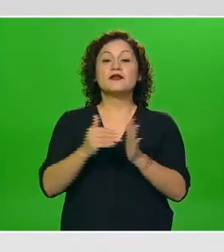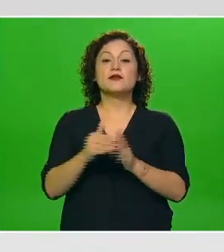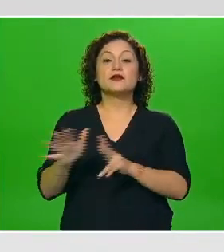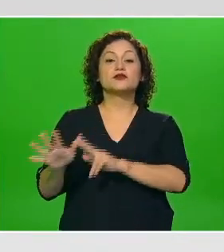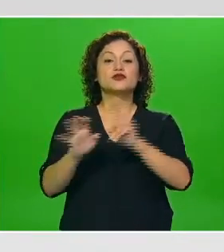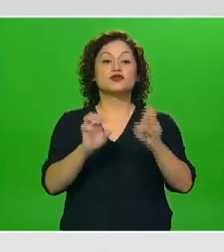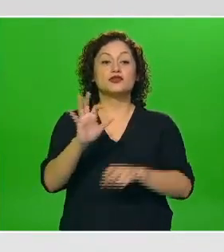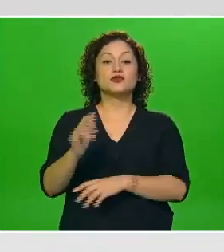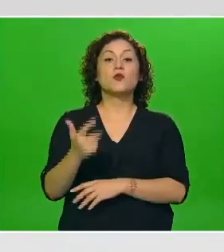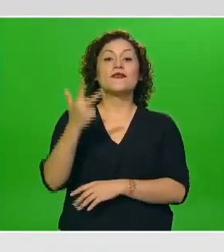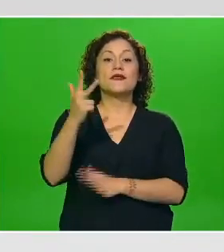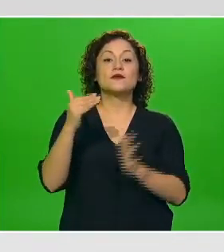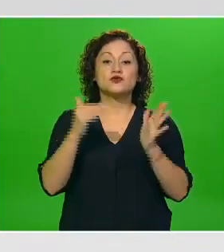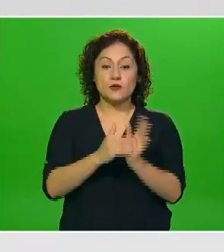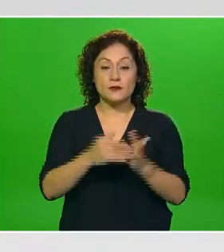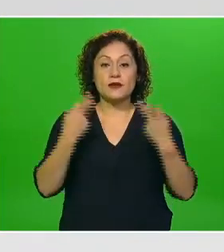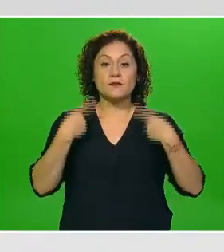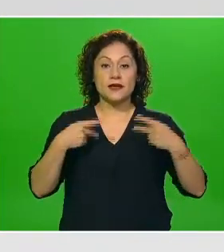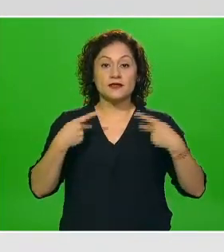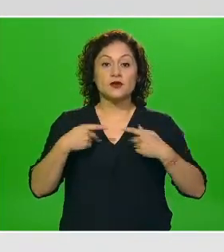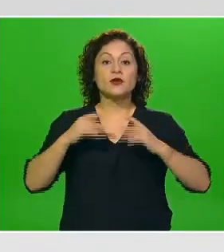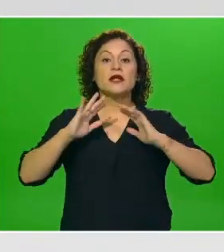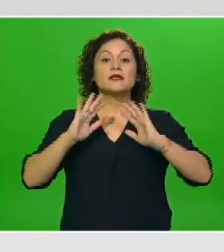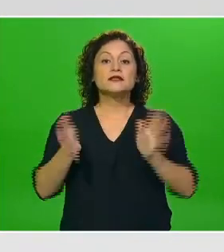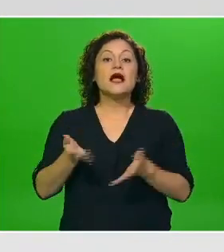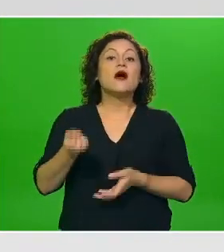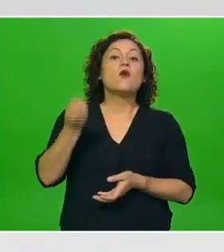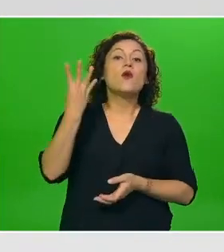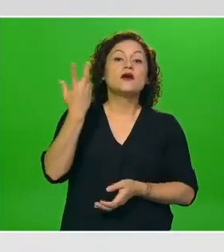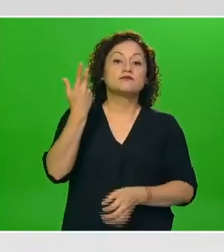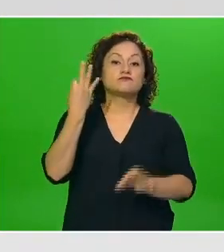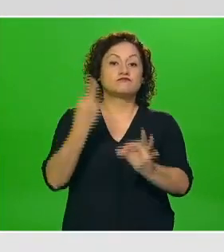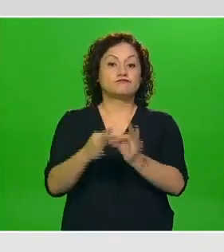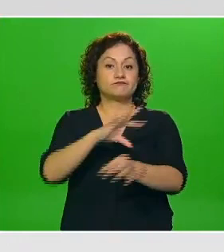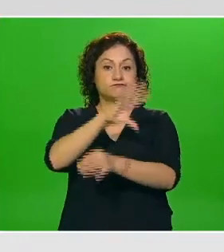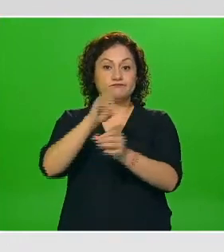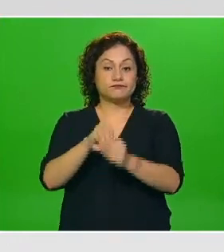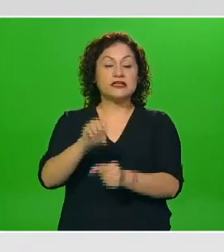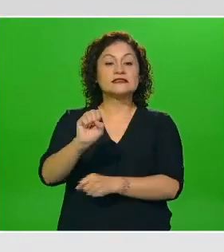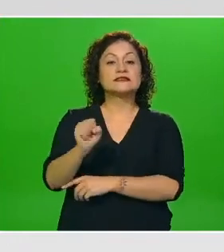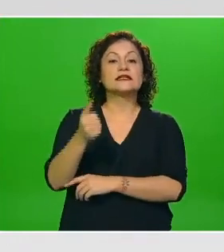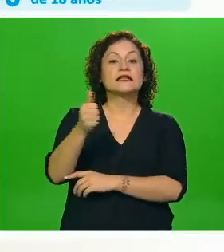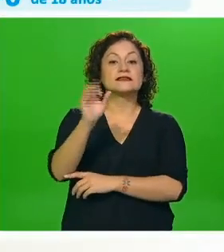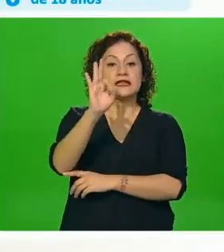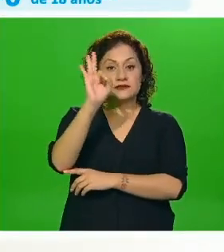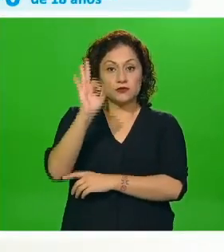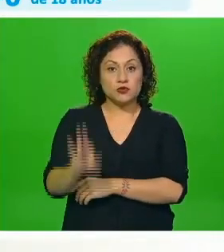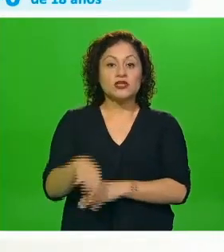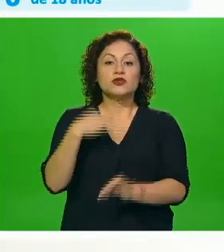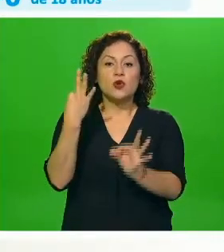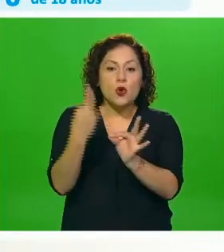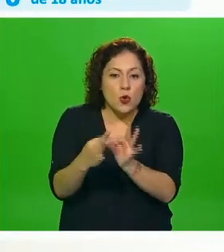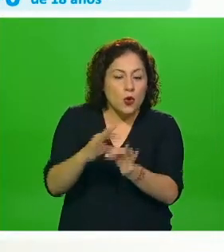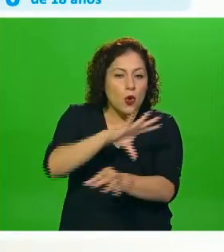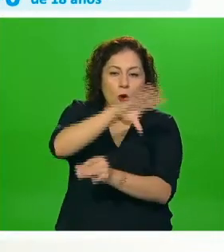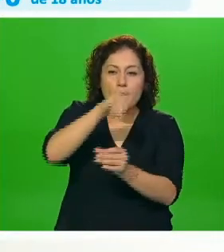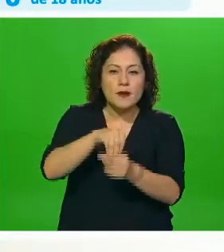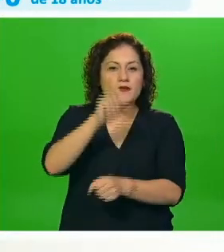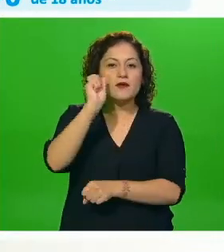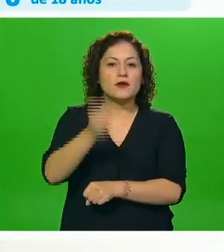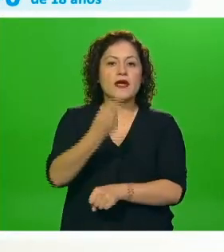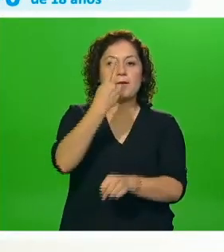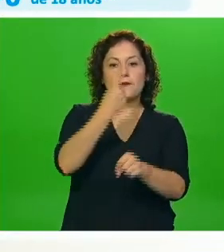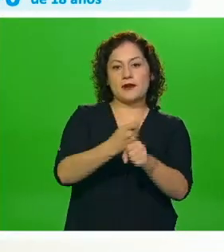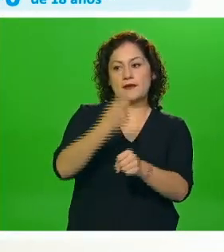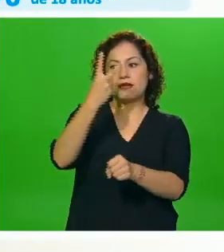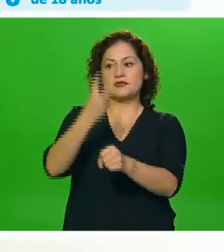¿cuántas de ellas ya tienen un esquema completo 66% esquema completo significa que para las vacunas que